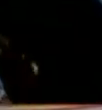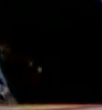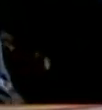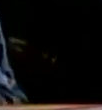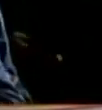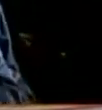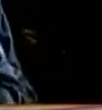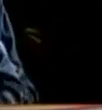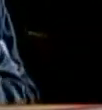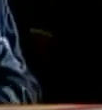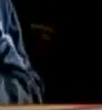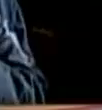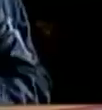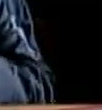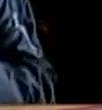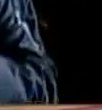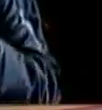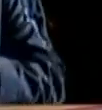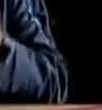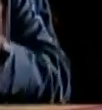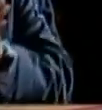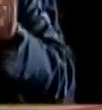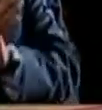Aplausos. Aplausos.